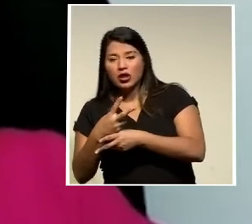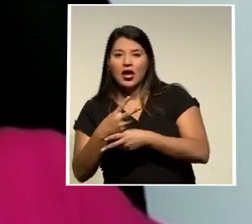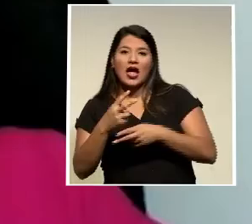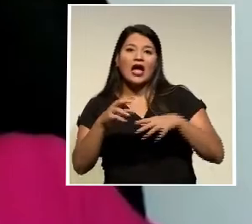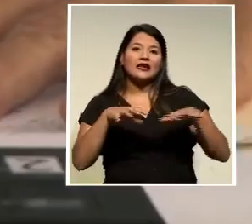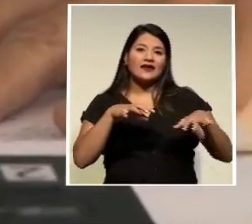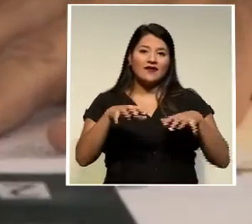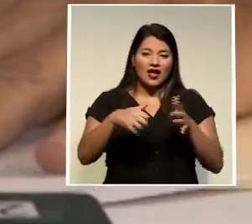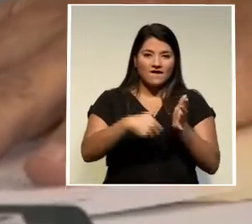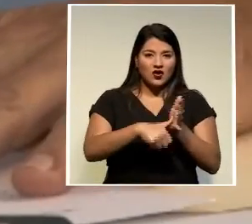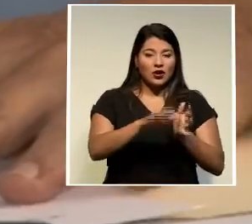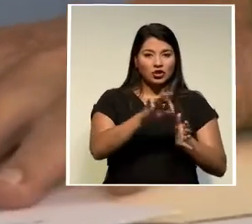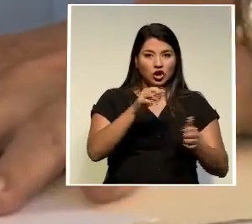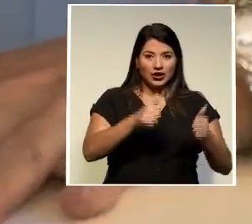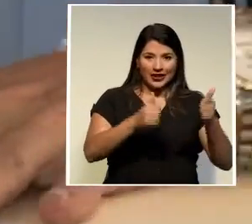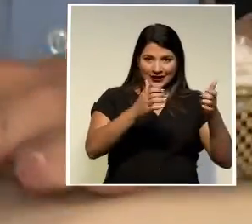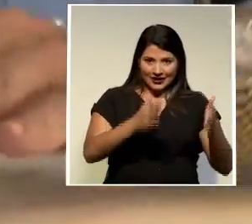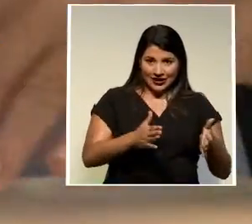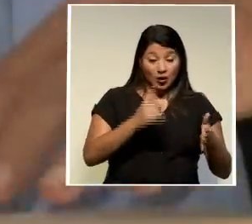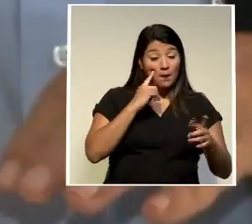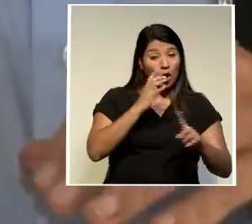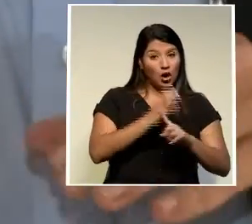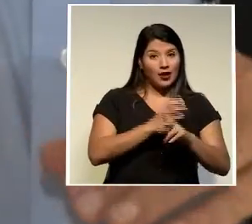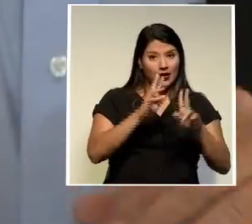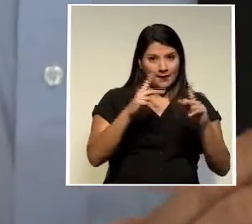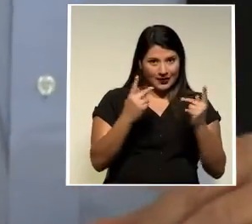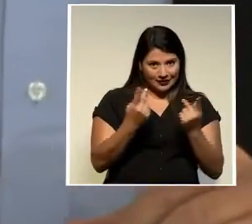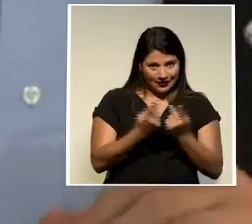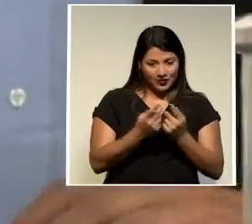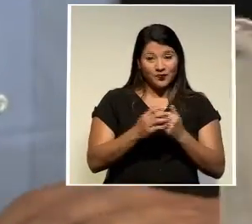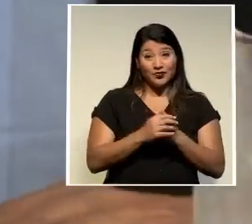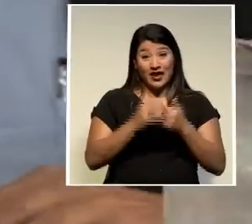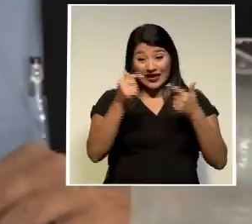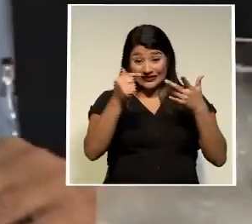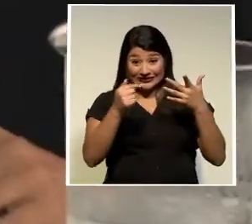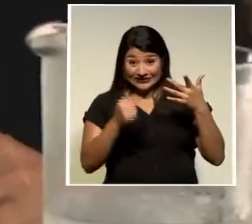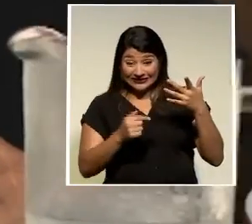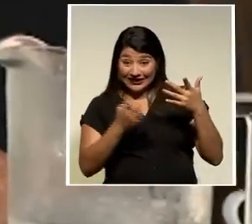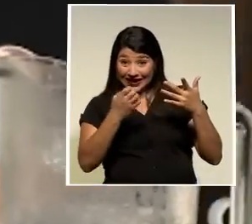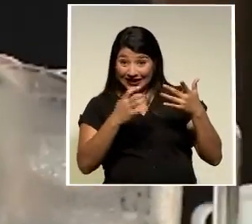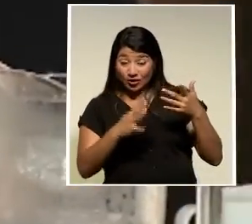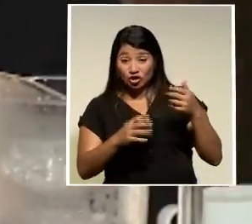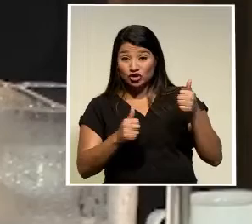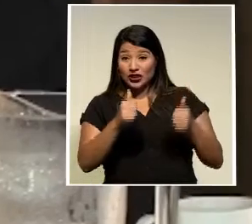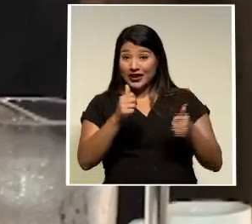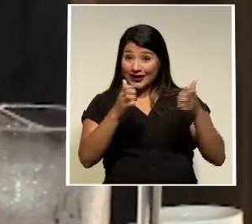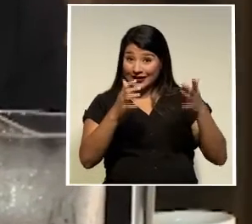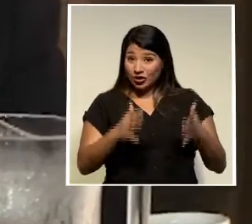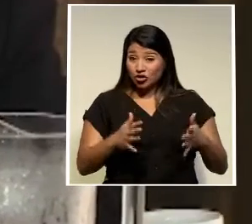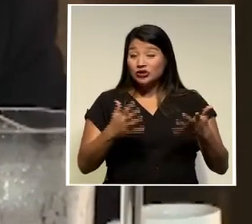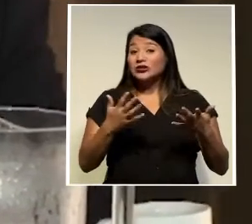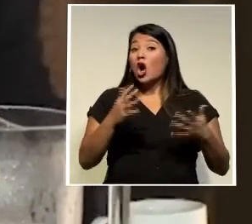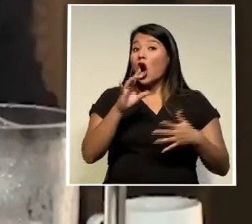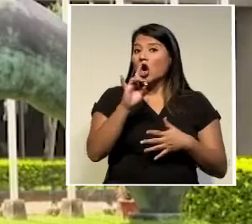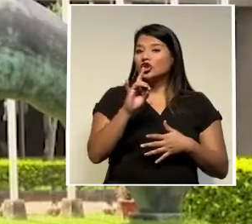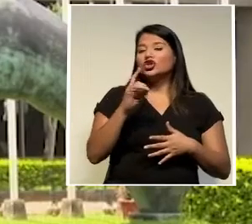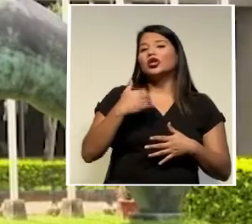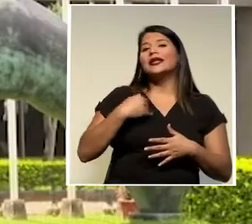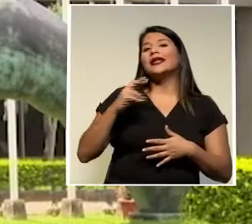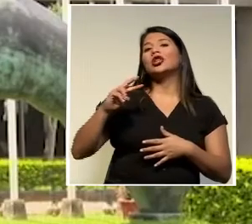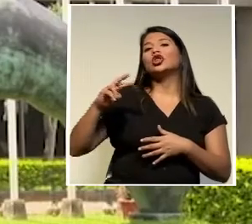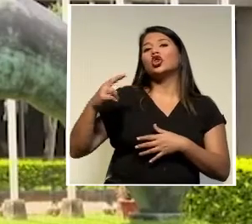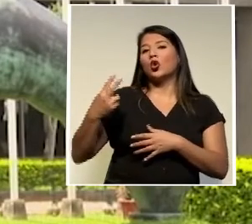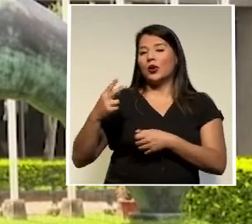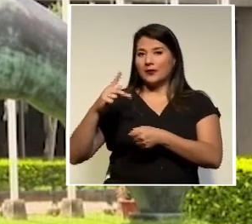designaciones de estos candidatos que vimos anteriormente al menos ocho se han inscrito con una doble postulación es decir